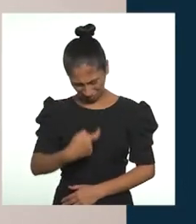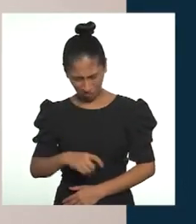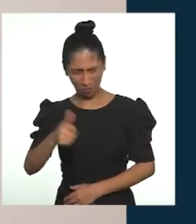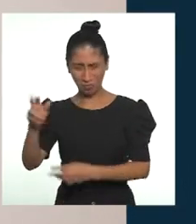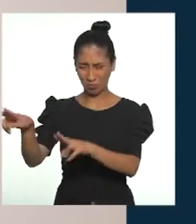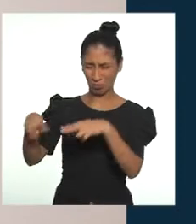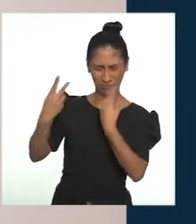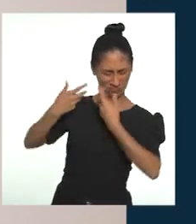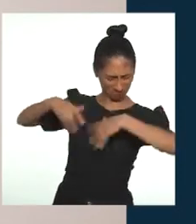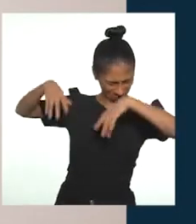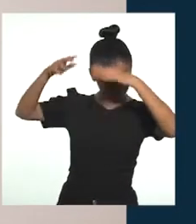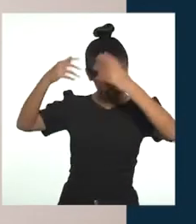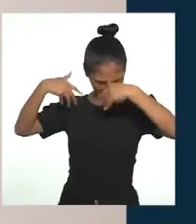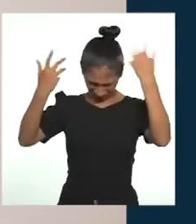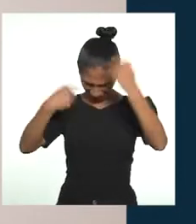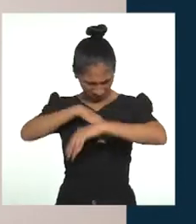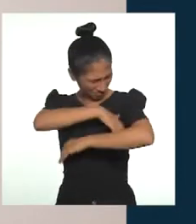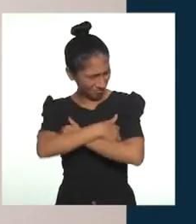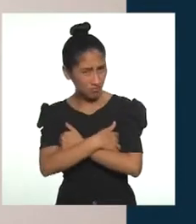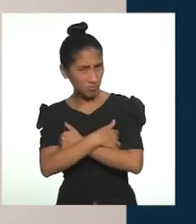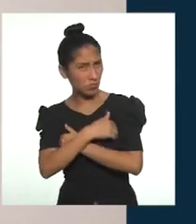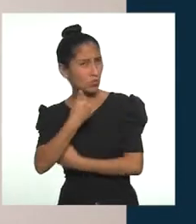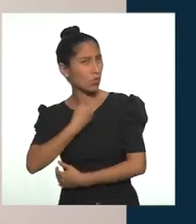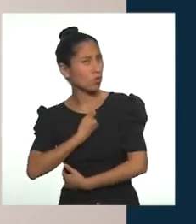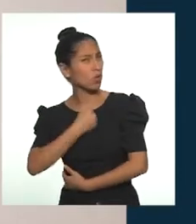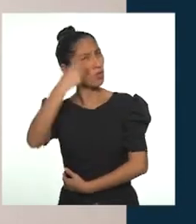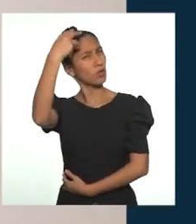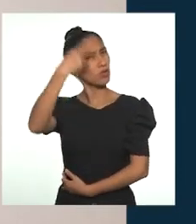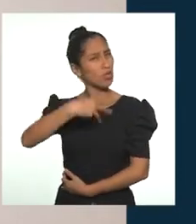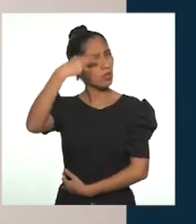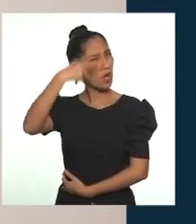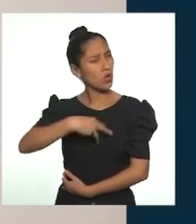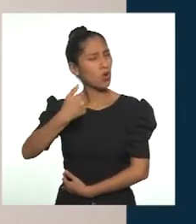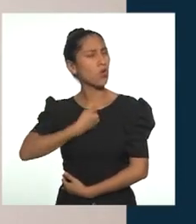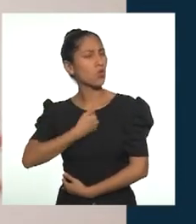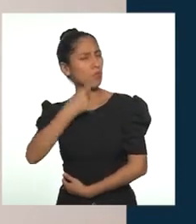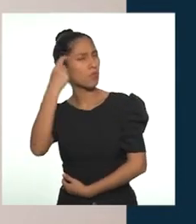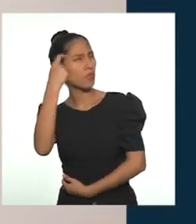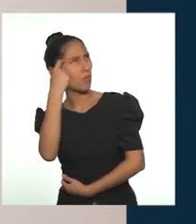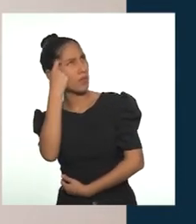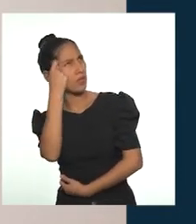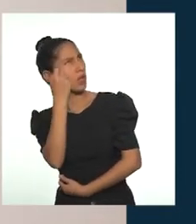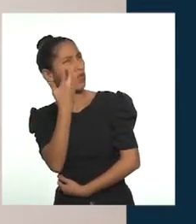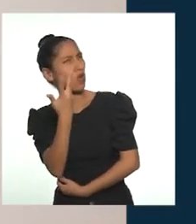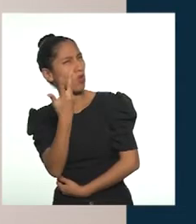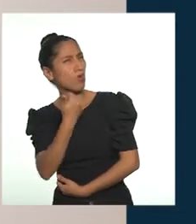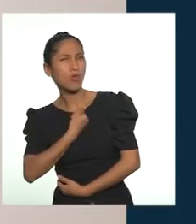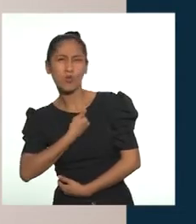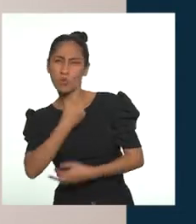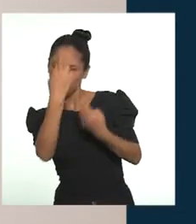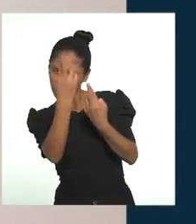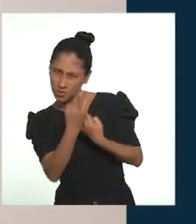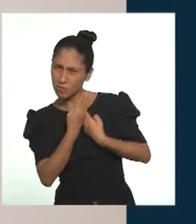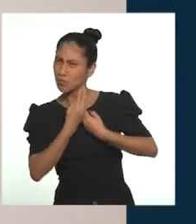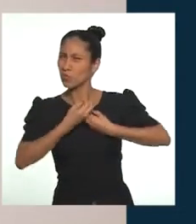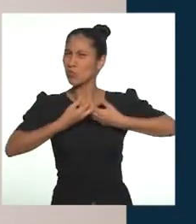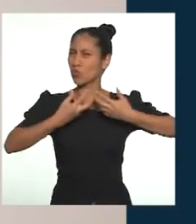¿Cómo es esa evaluación que voy a empezar a partir del respeto que voy a tener por mí misma?